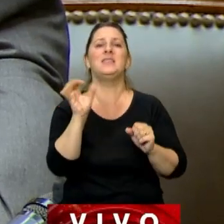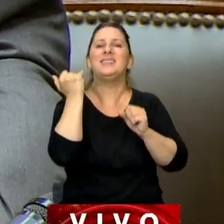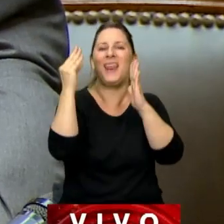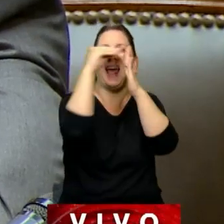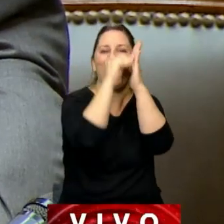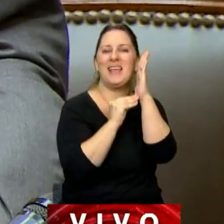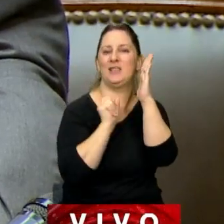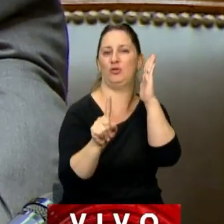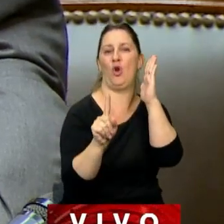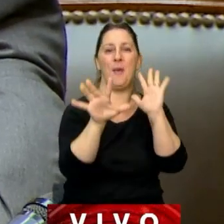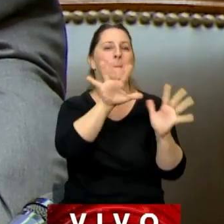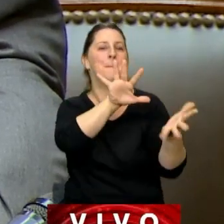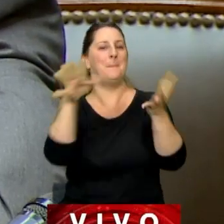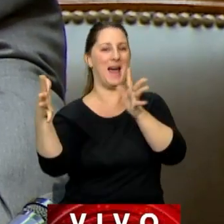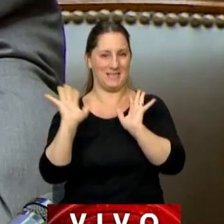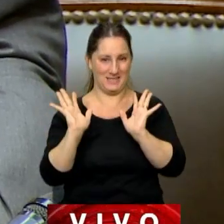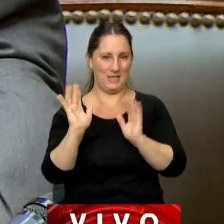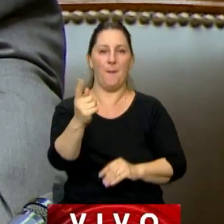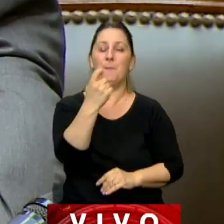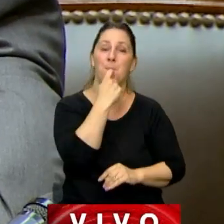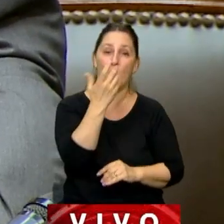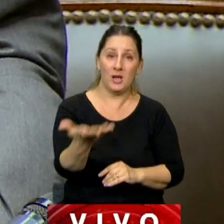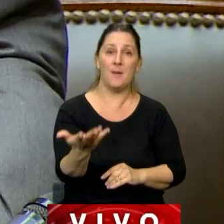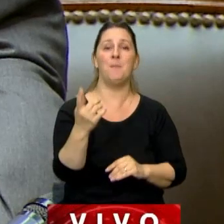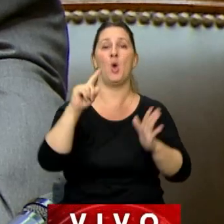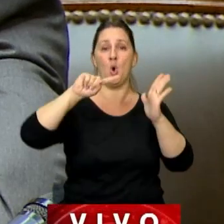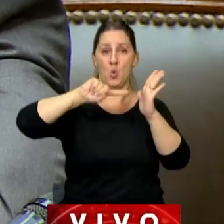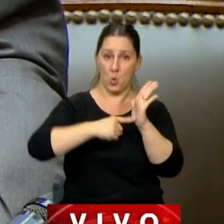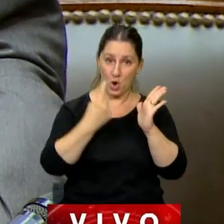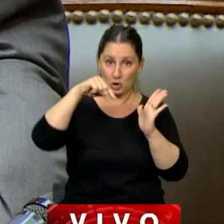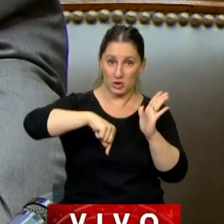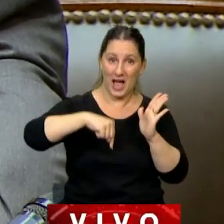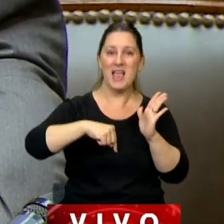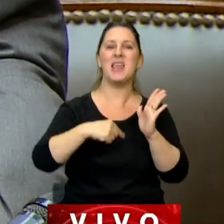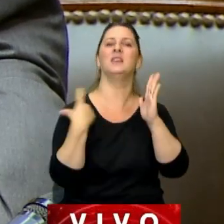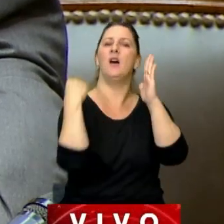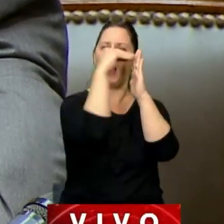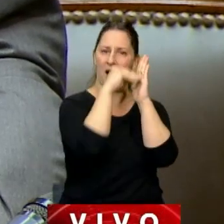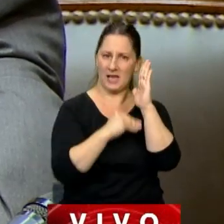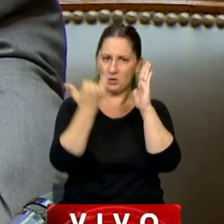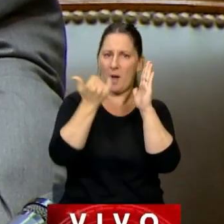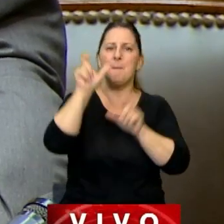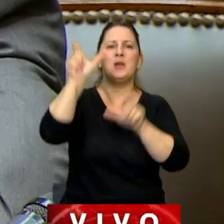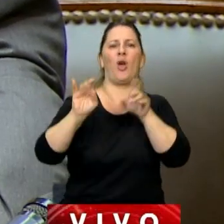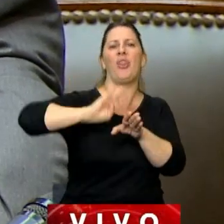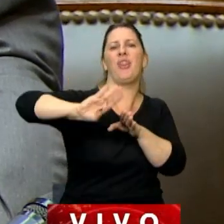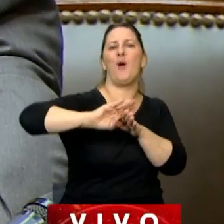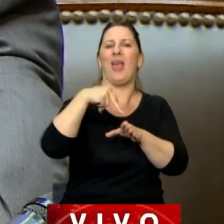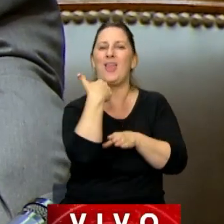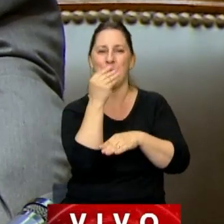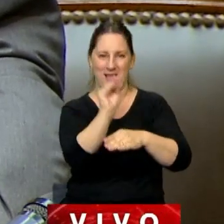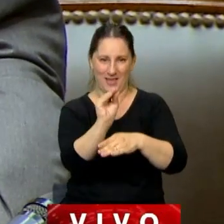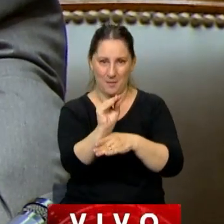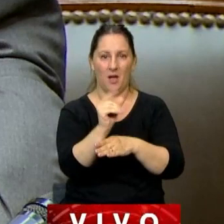registro provincial de similares características. Por ejemplo, la Ciudad de Buenos Aires ya tiene su registro de deudores alimentarios